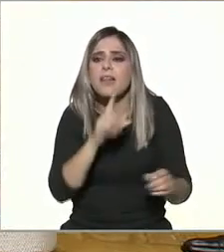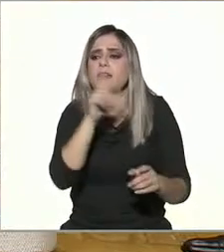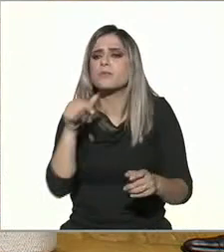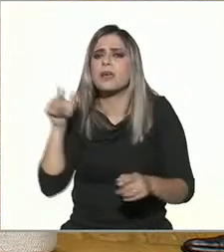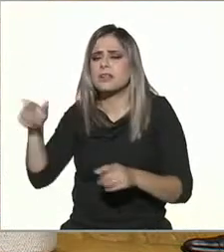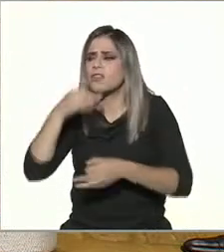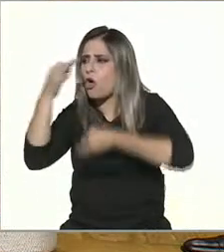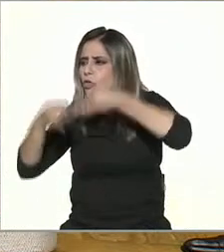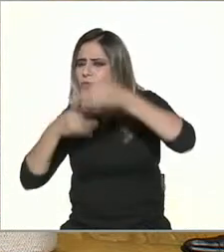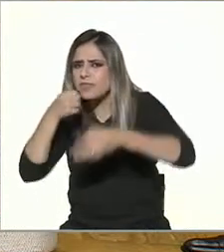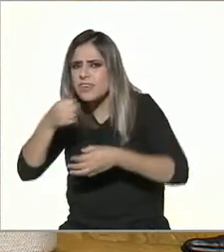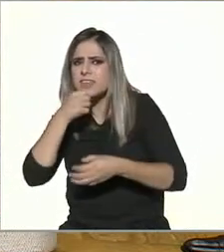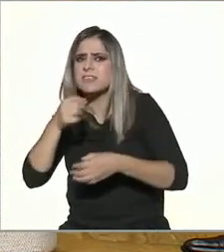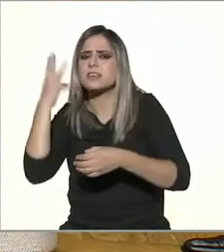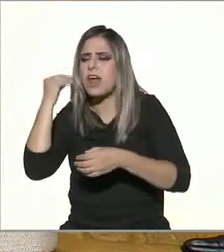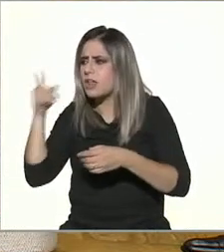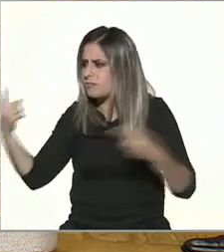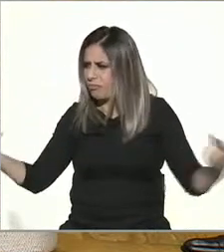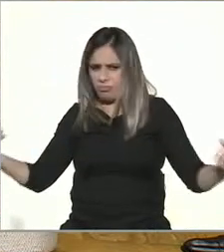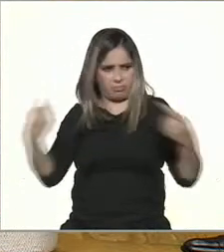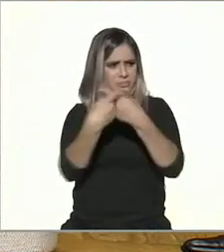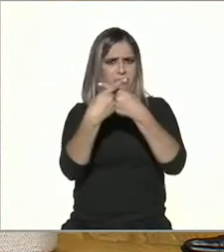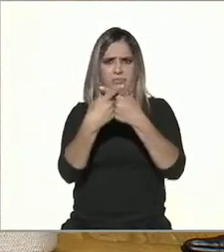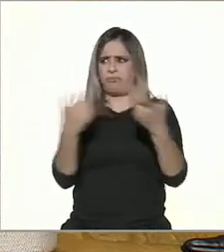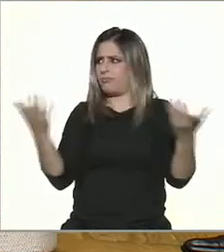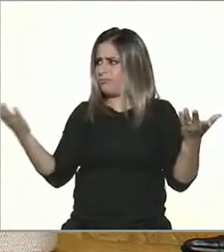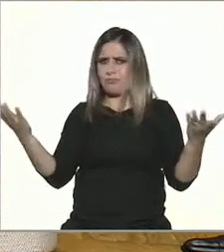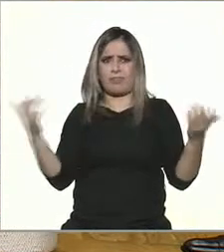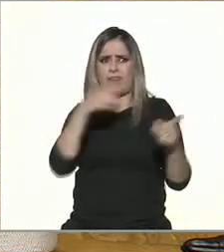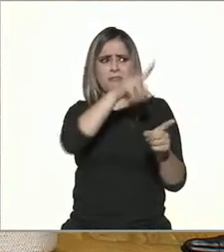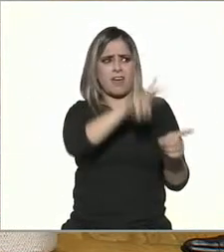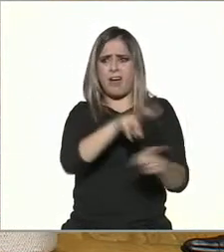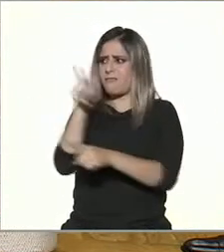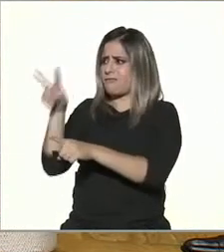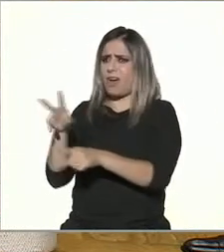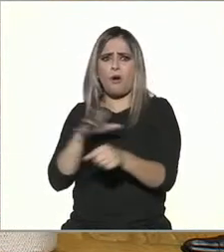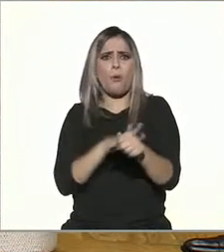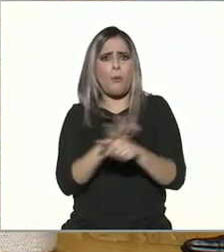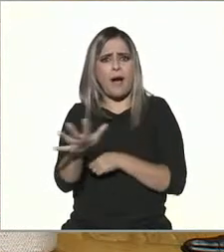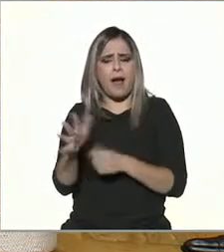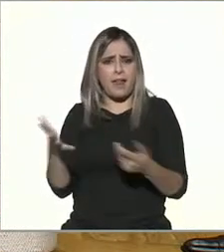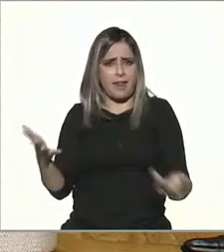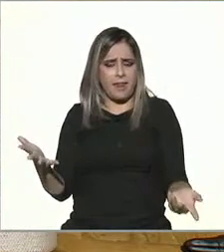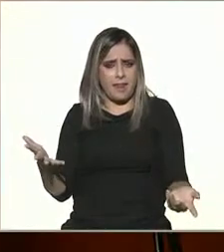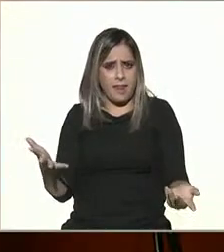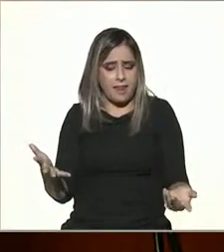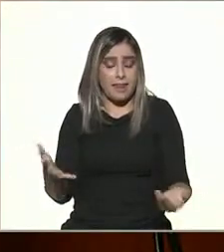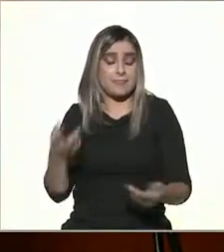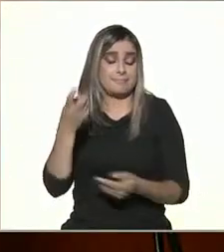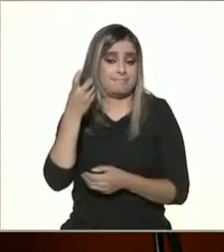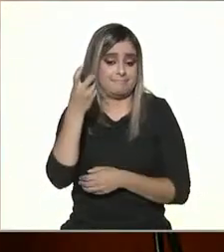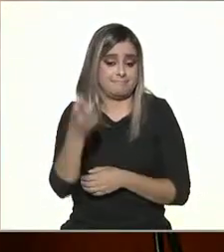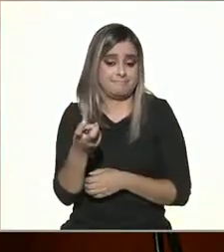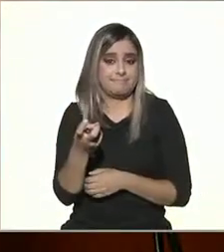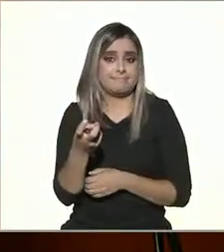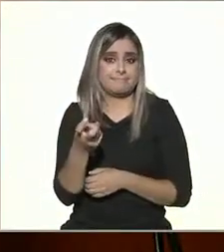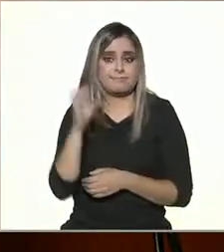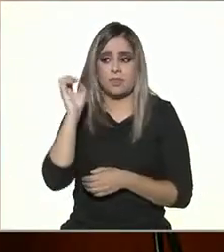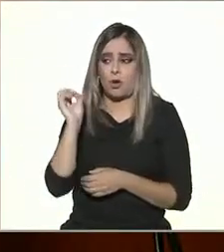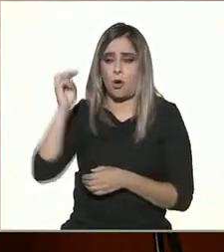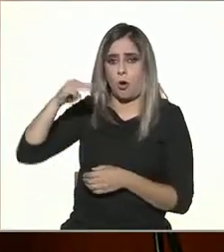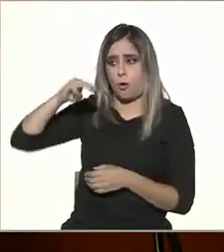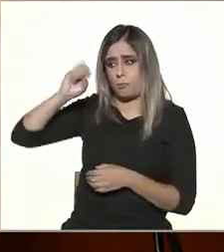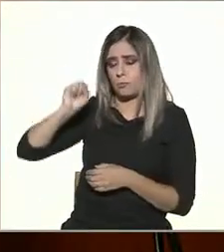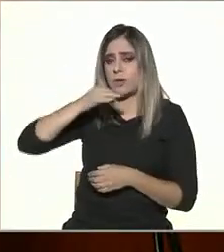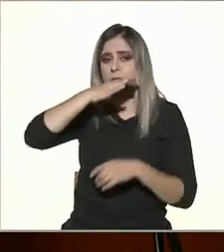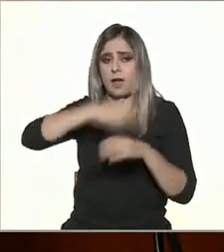el usuario dice empieza a cuestionarse quien dice la verdad y ahí entra un estado que la misma OMS lo dijo en